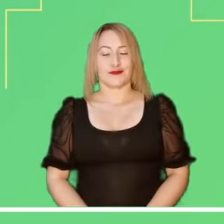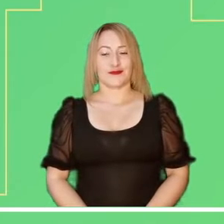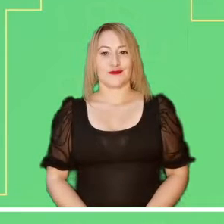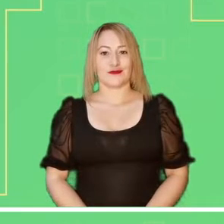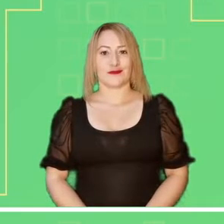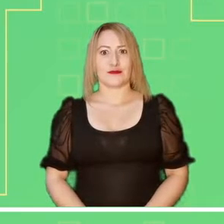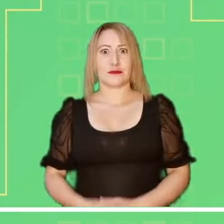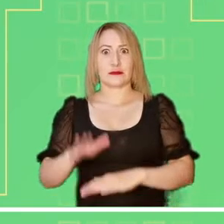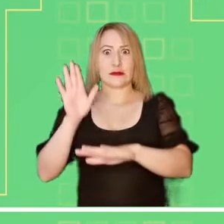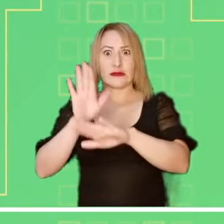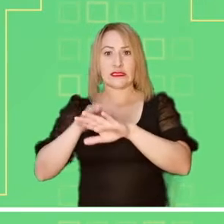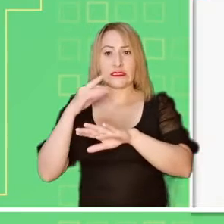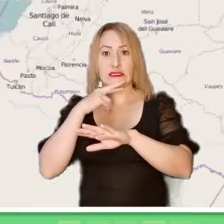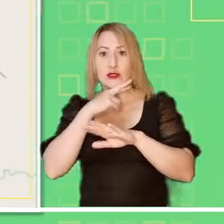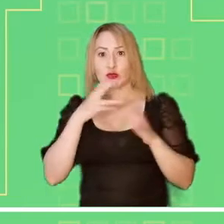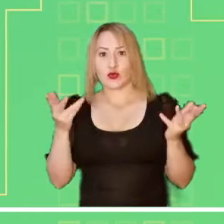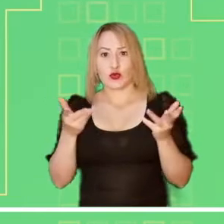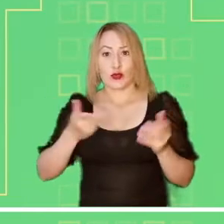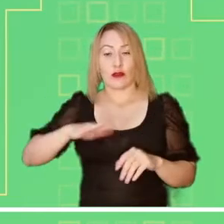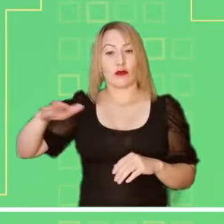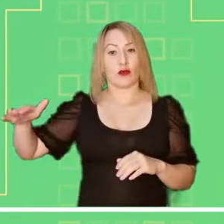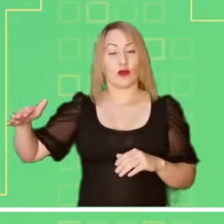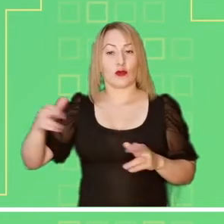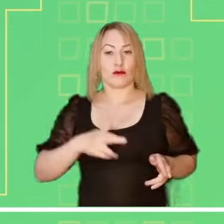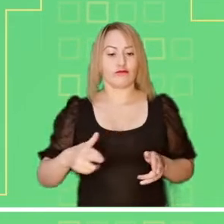Finalizamos con las alertas que se encuentran activas.